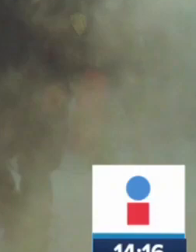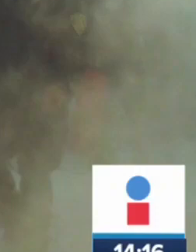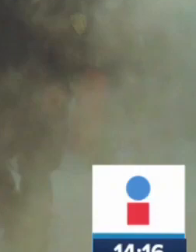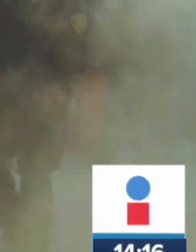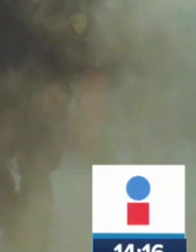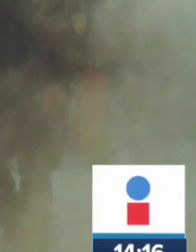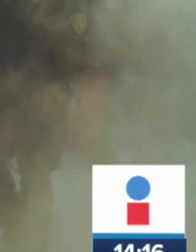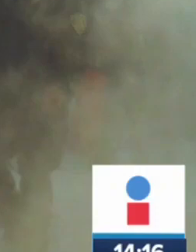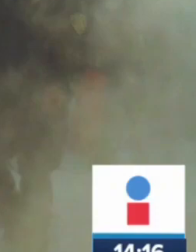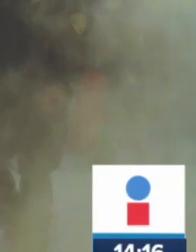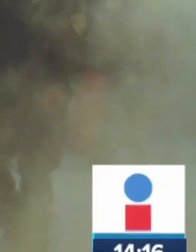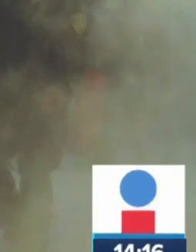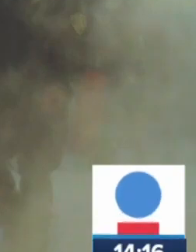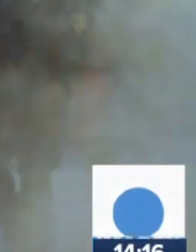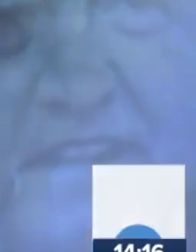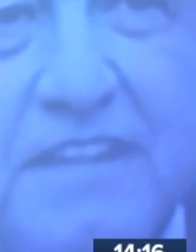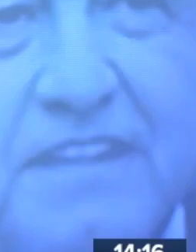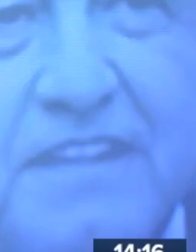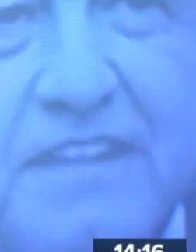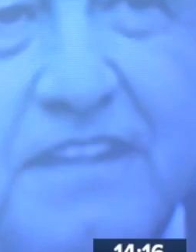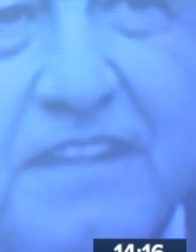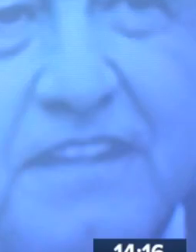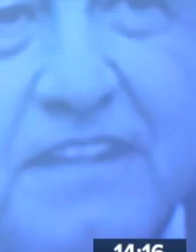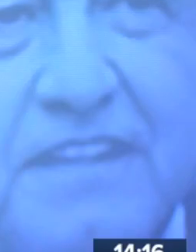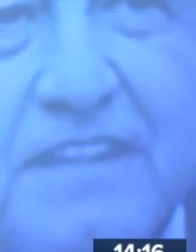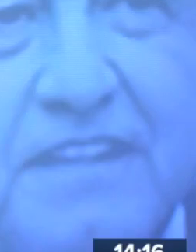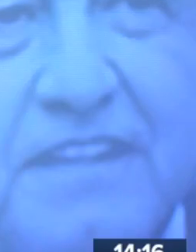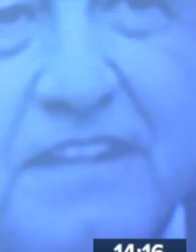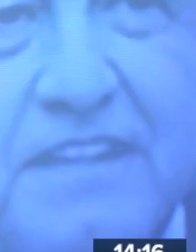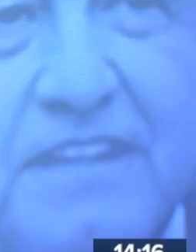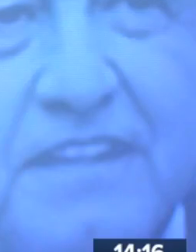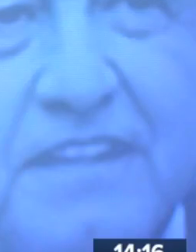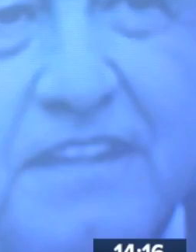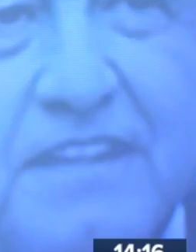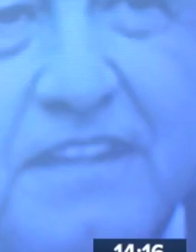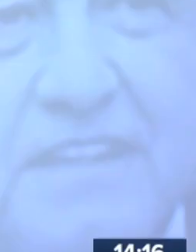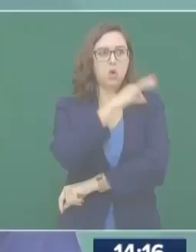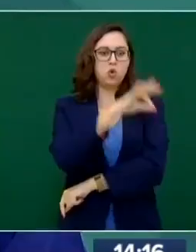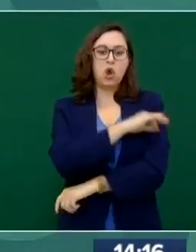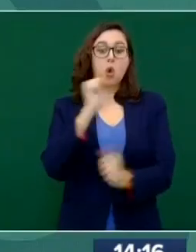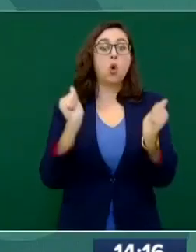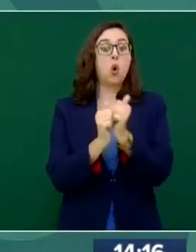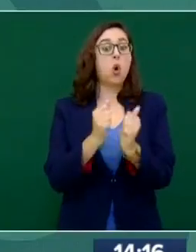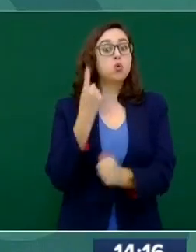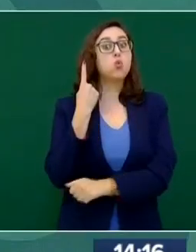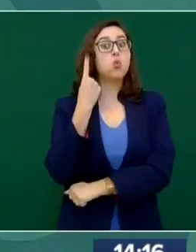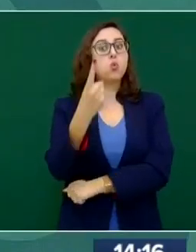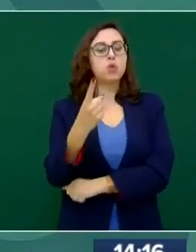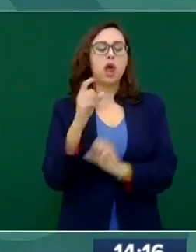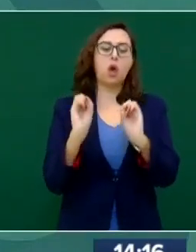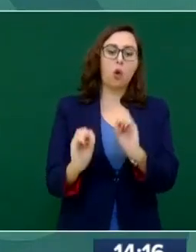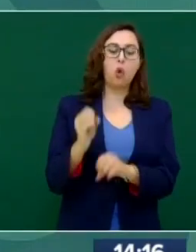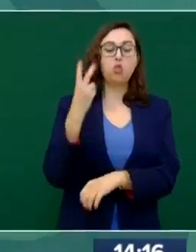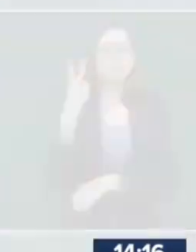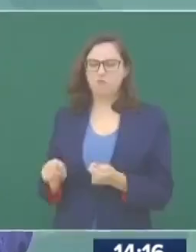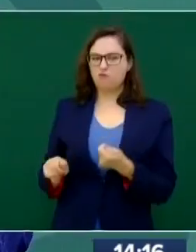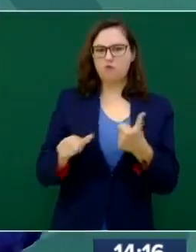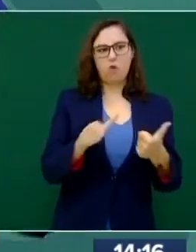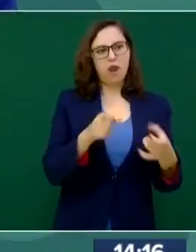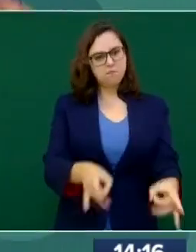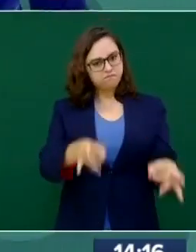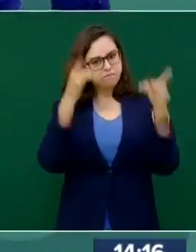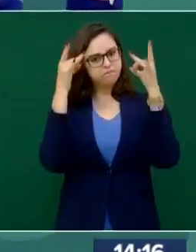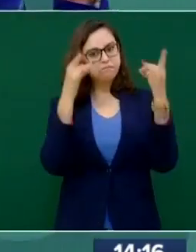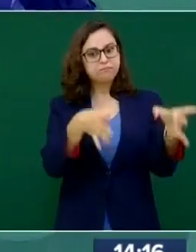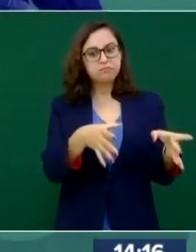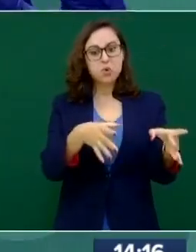Y este es el llamado de López Obrador para festejar así la Revolución Mexicana. Y para el 20 de noviembre, es